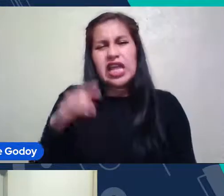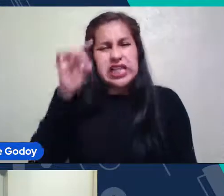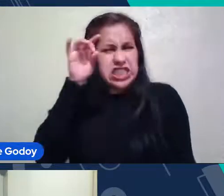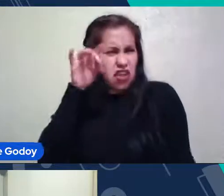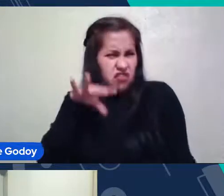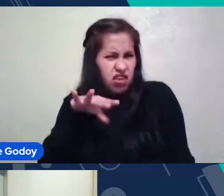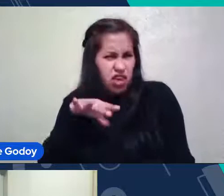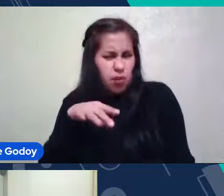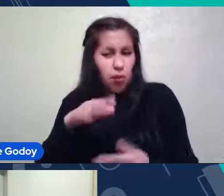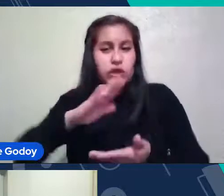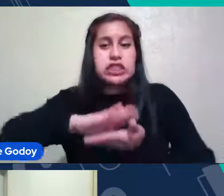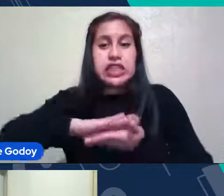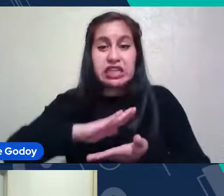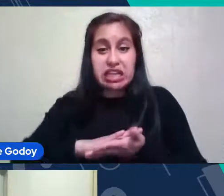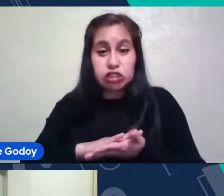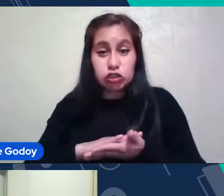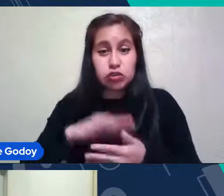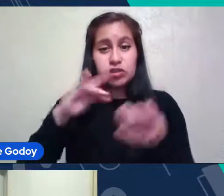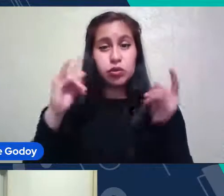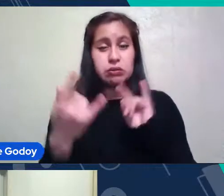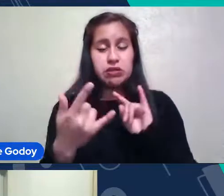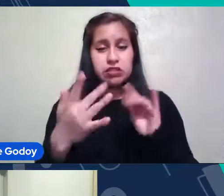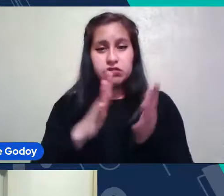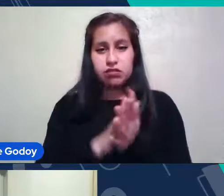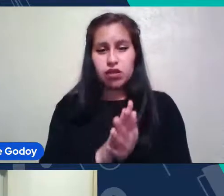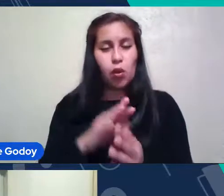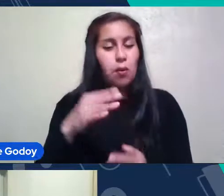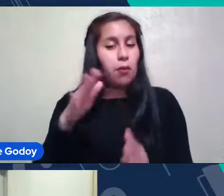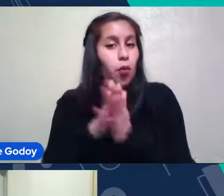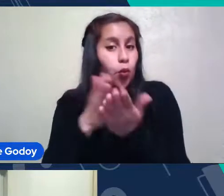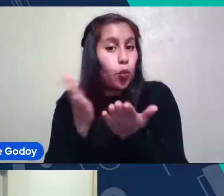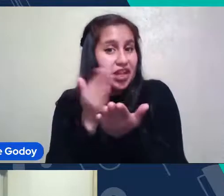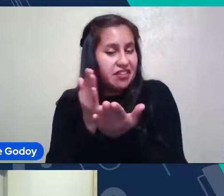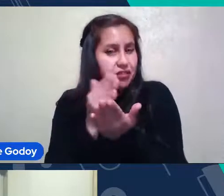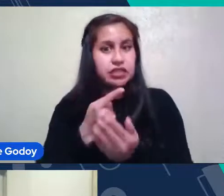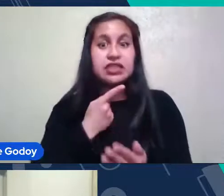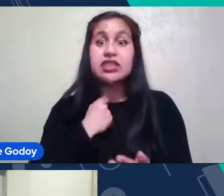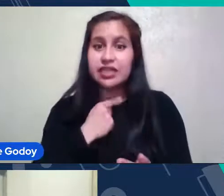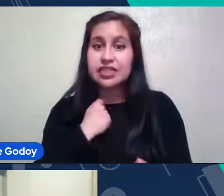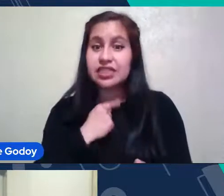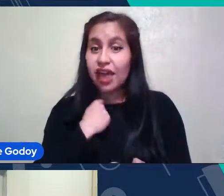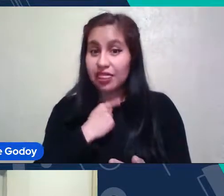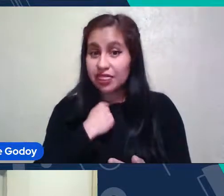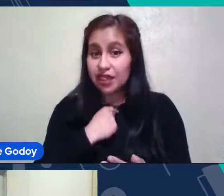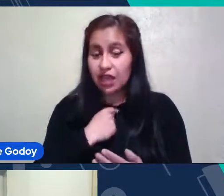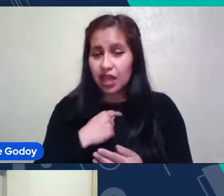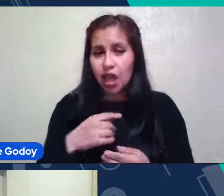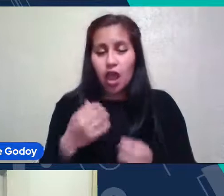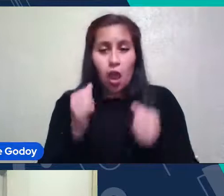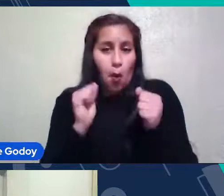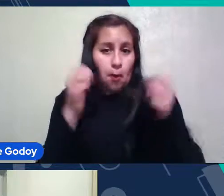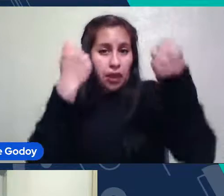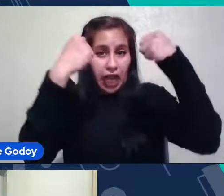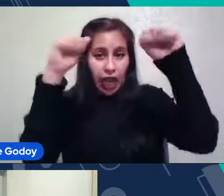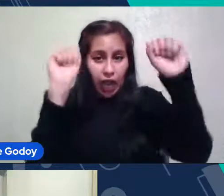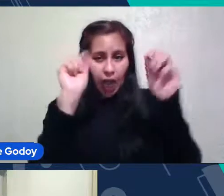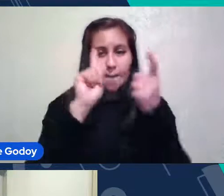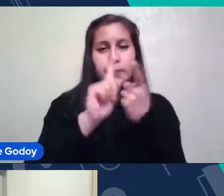de Pilar Ruiz Lapuente. Así que, un libro muy interesante que se pueden ganar participando de nuestra